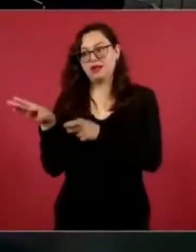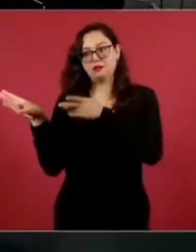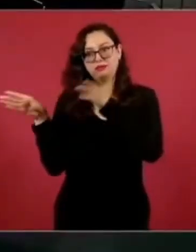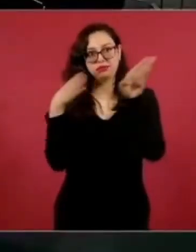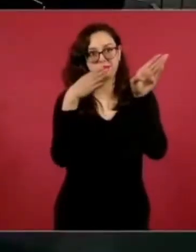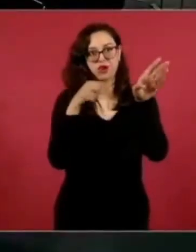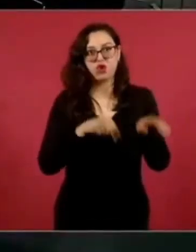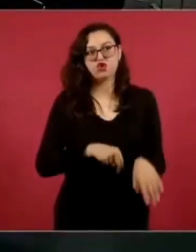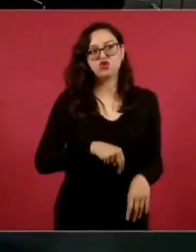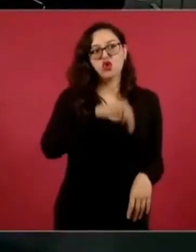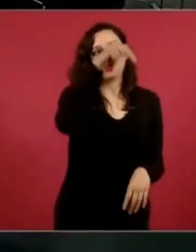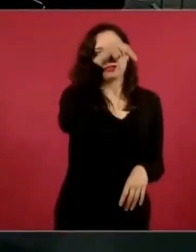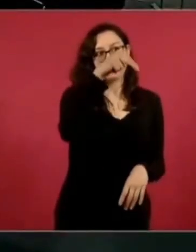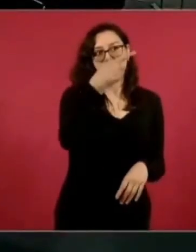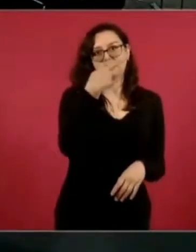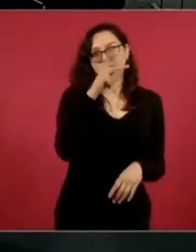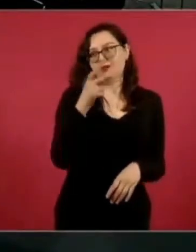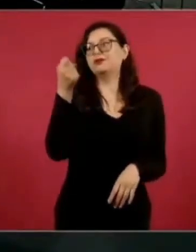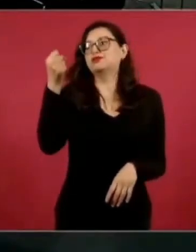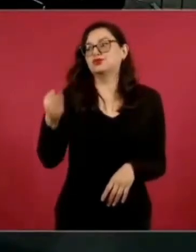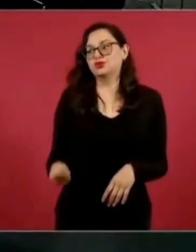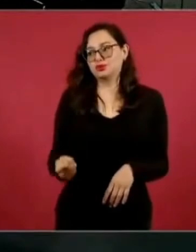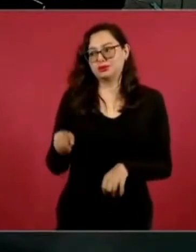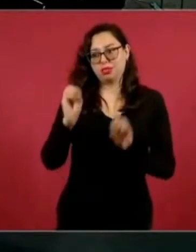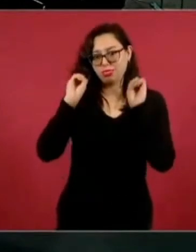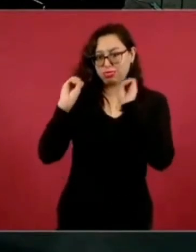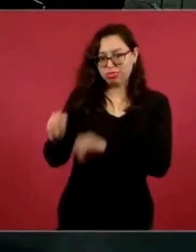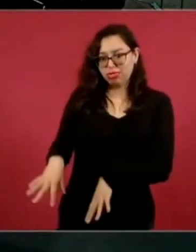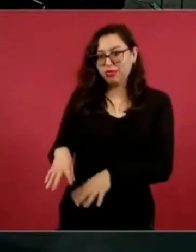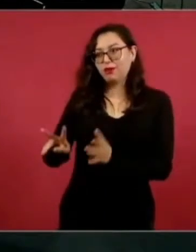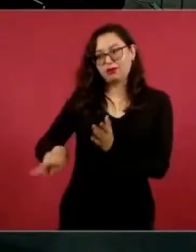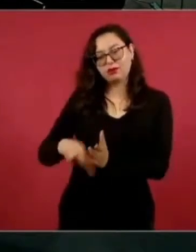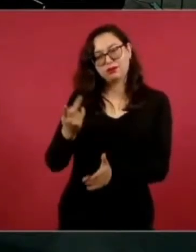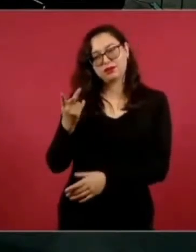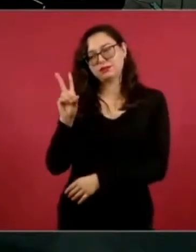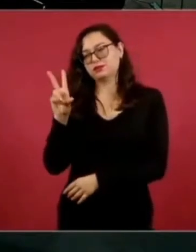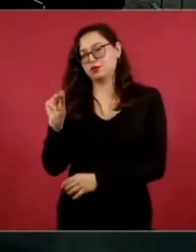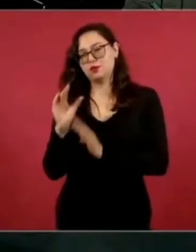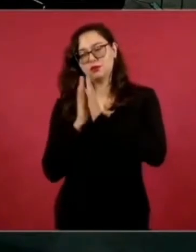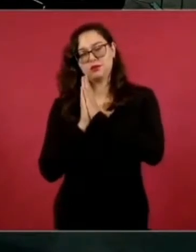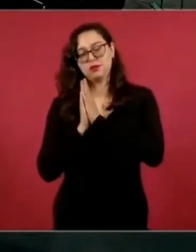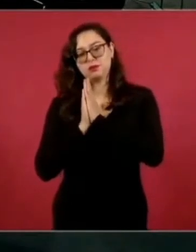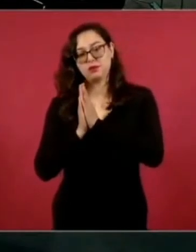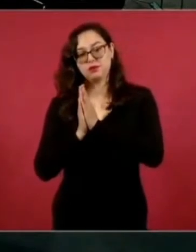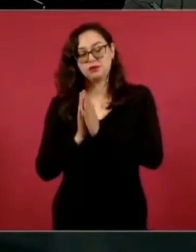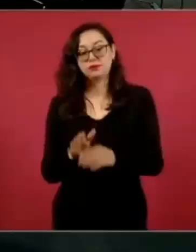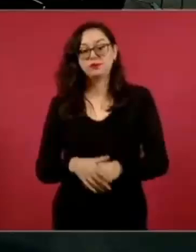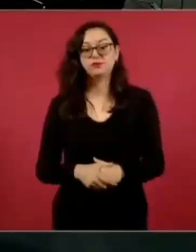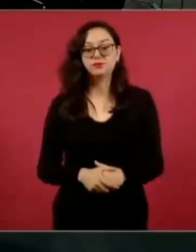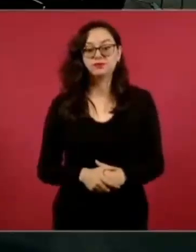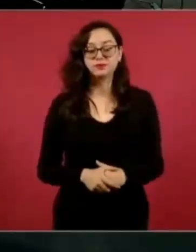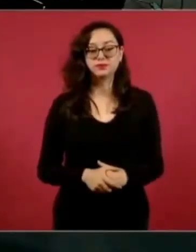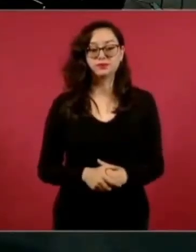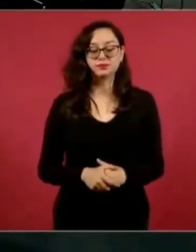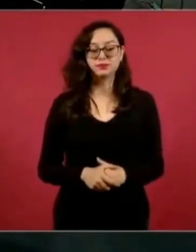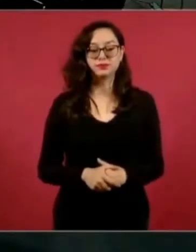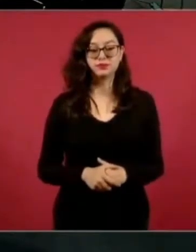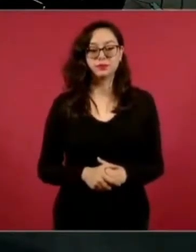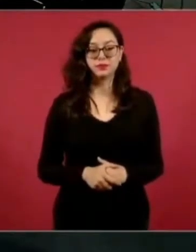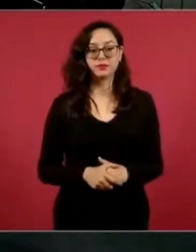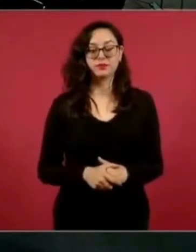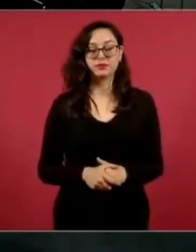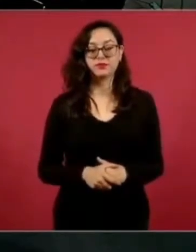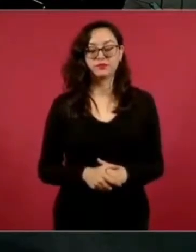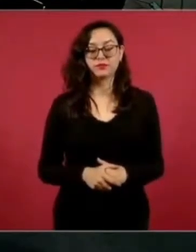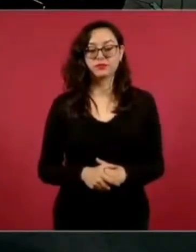es que si aquí está Tepic,